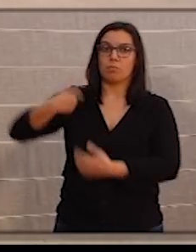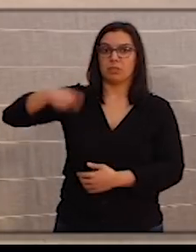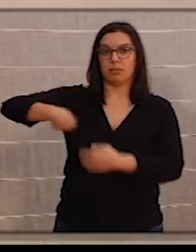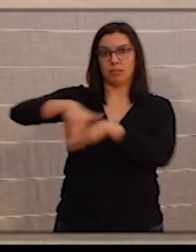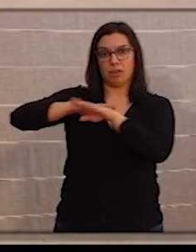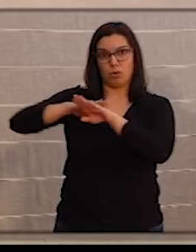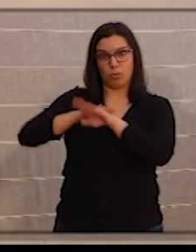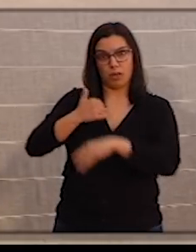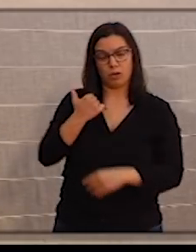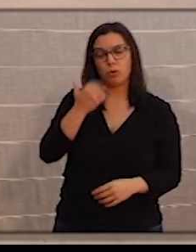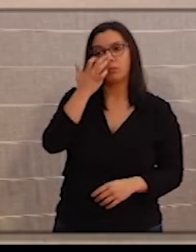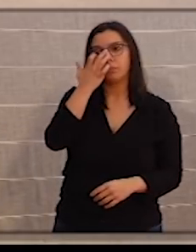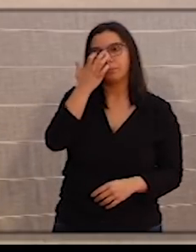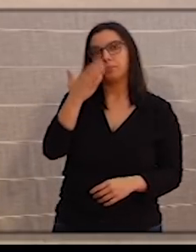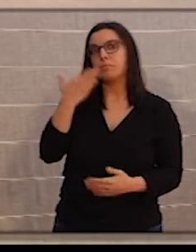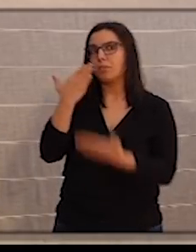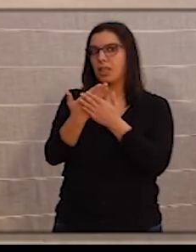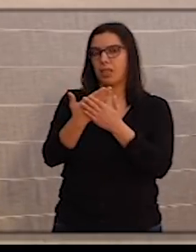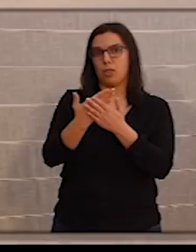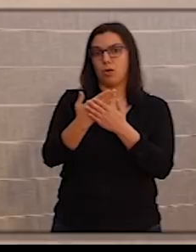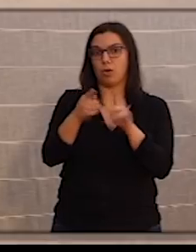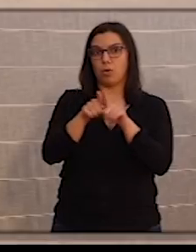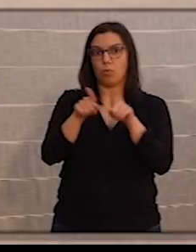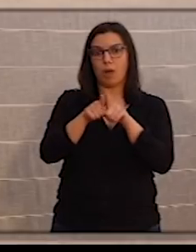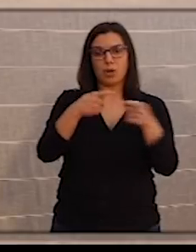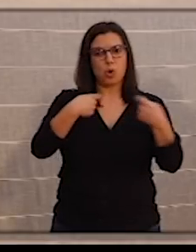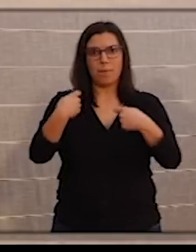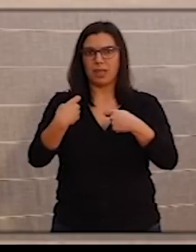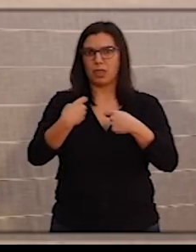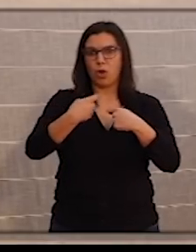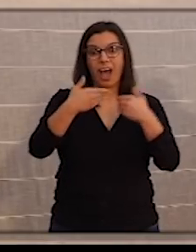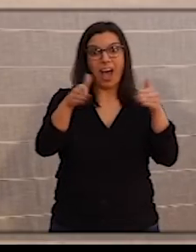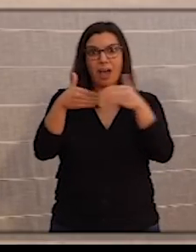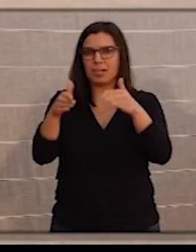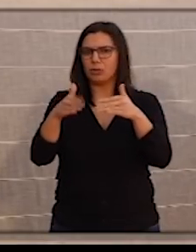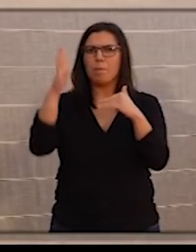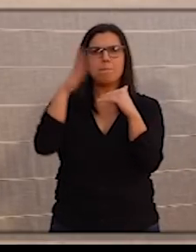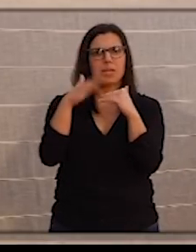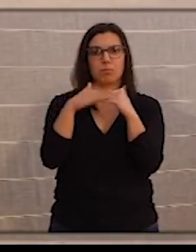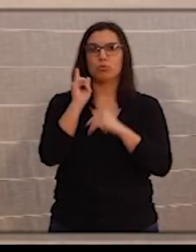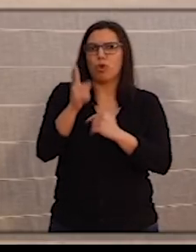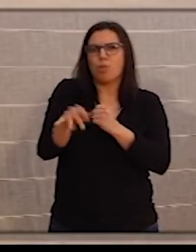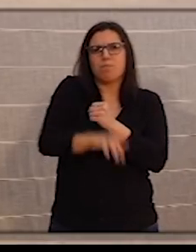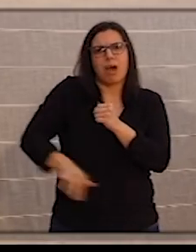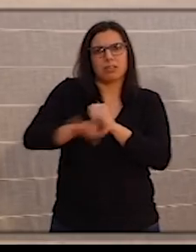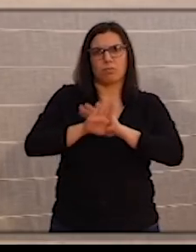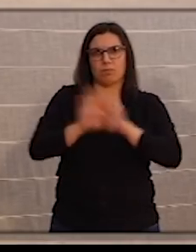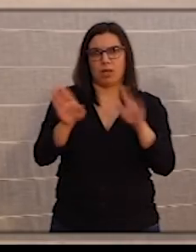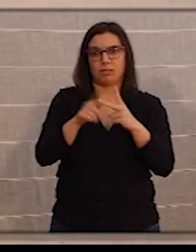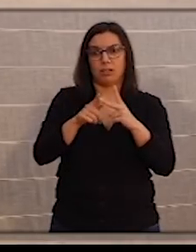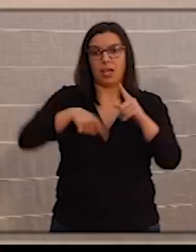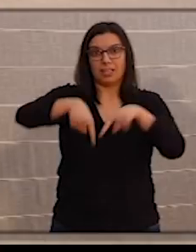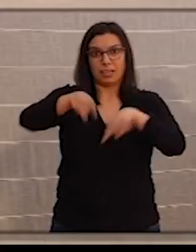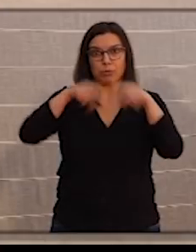la restricción al máximo de la apertura de comercios, que no sean esenciales, que se reduzca el